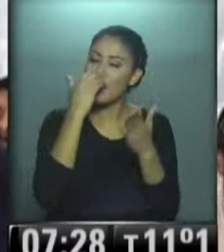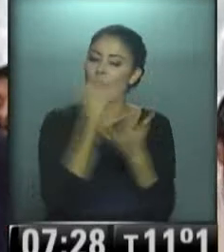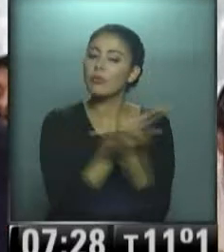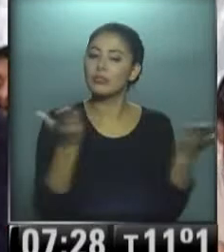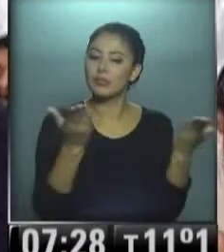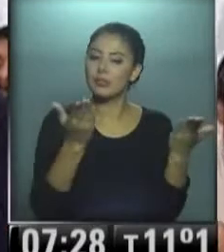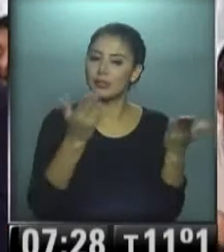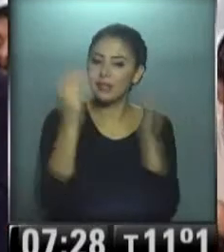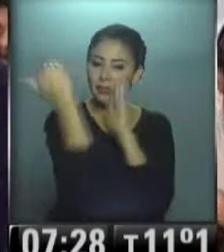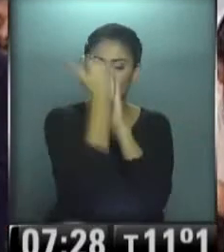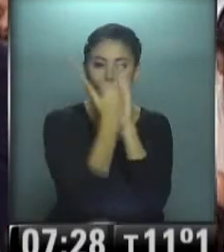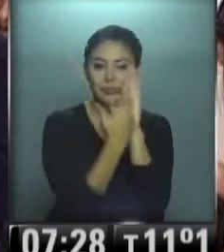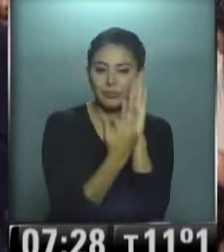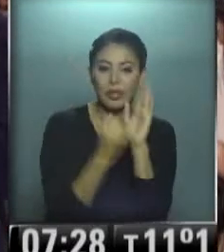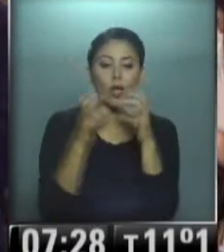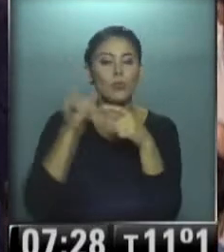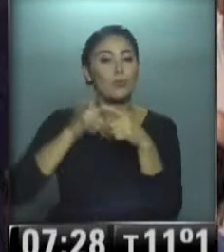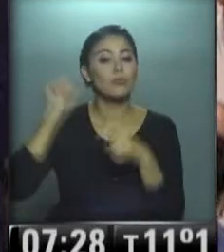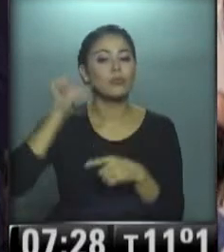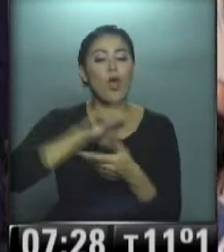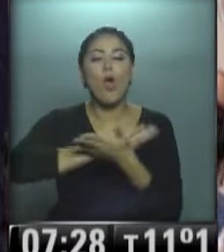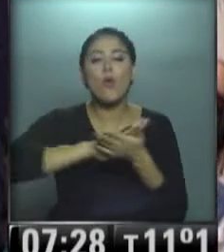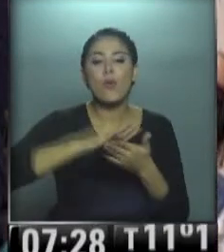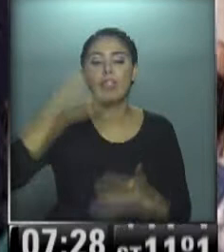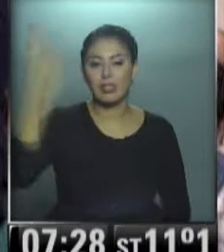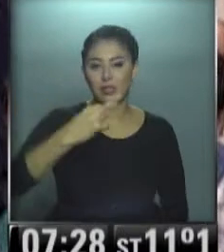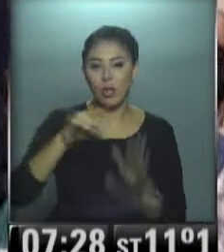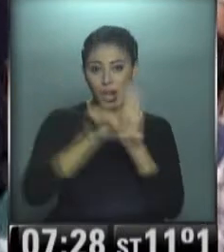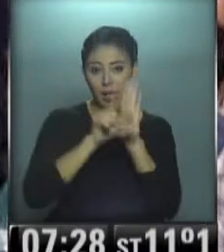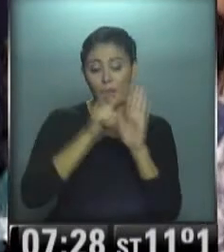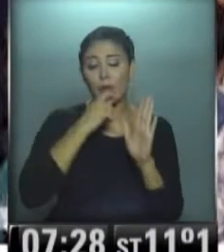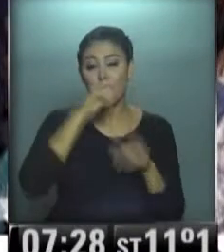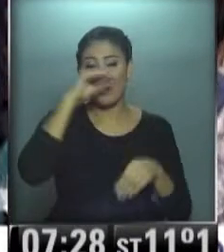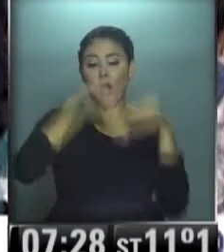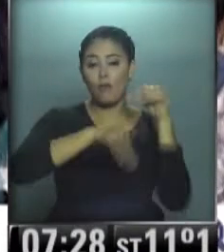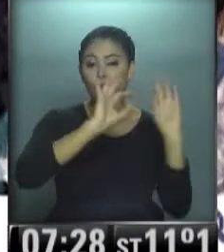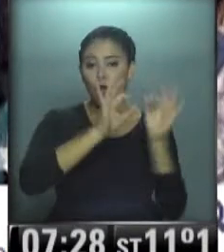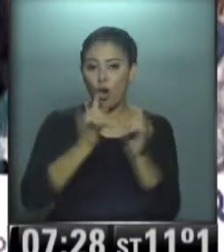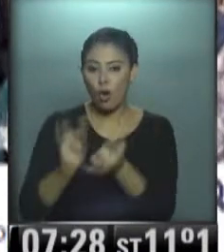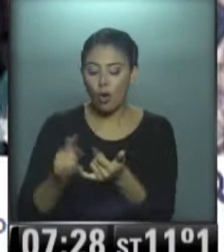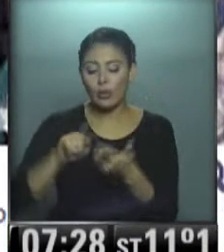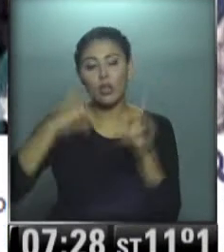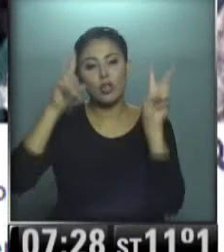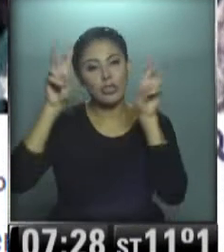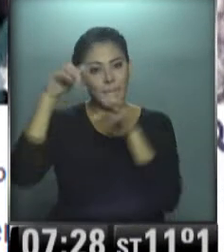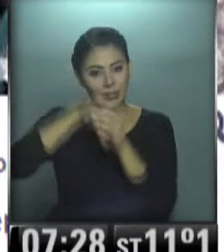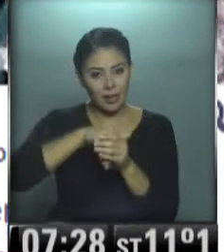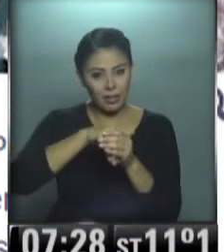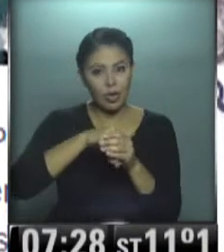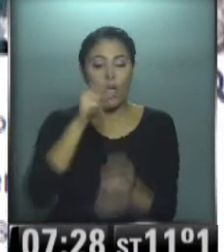carta orgánica partidaria en las nuevas disposiciones legales, tales como el voto joven y las cuestiones internas. Reiteramos,